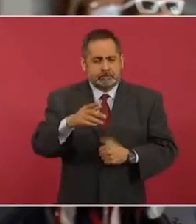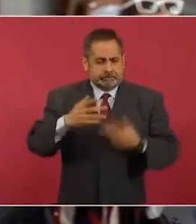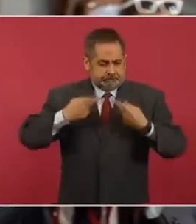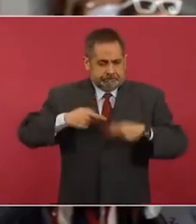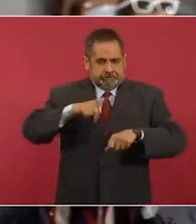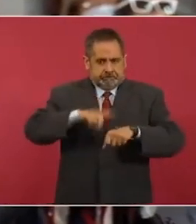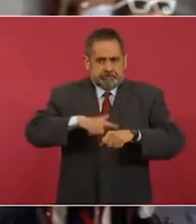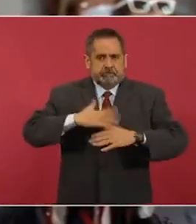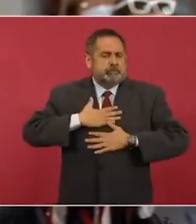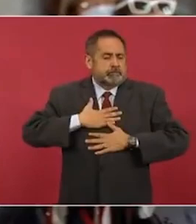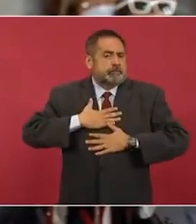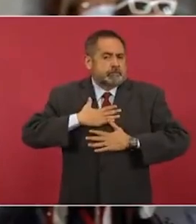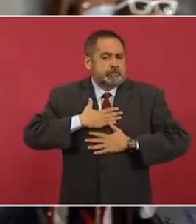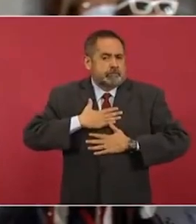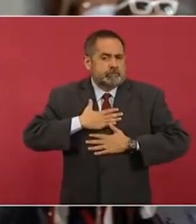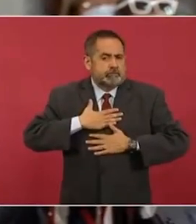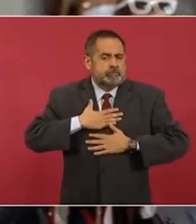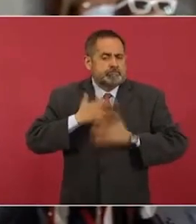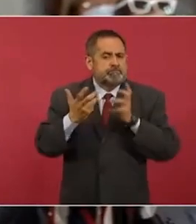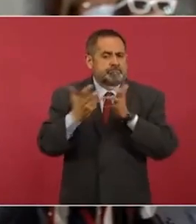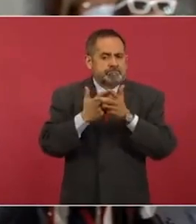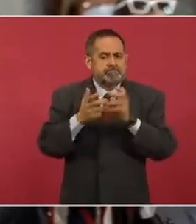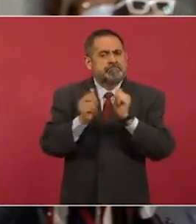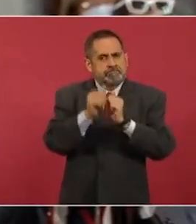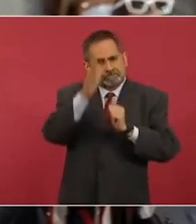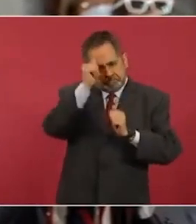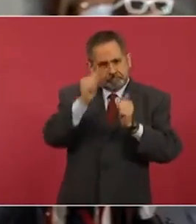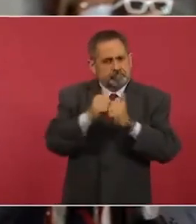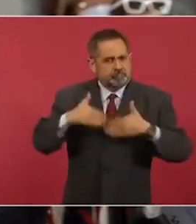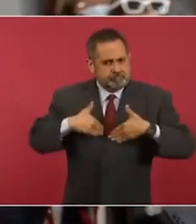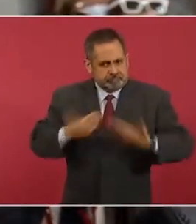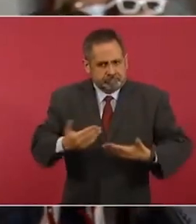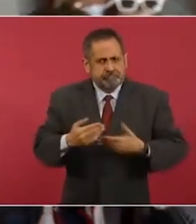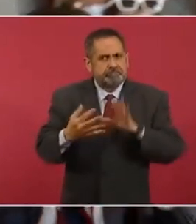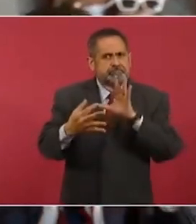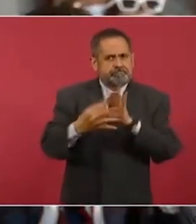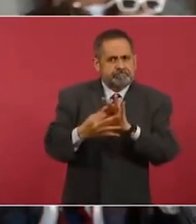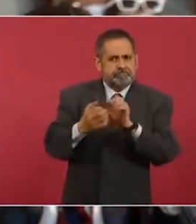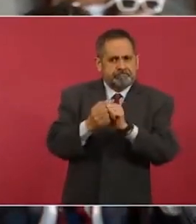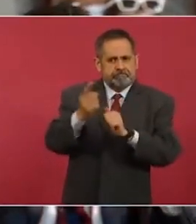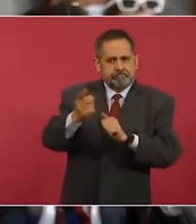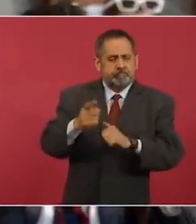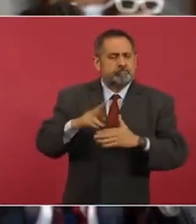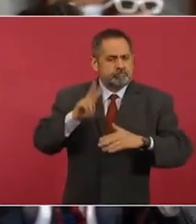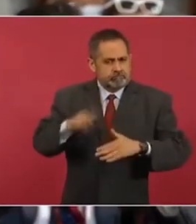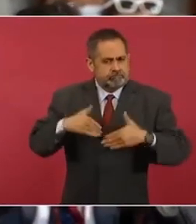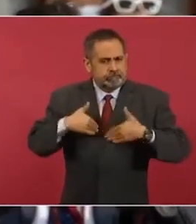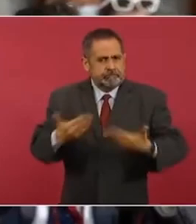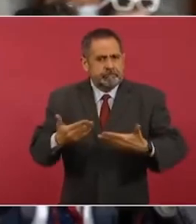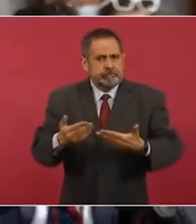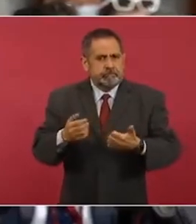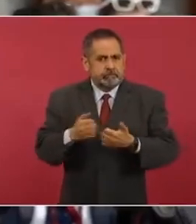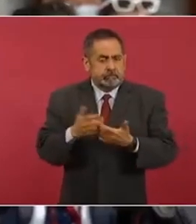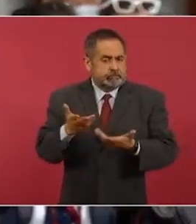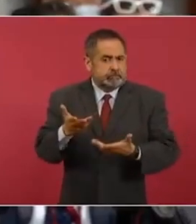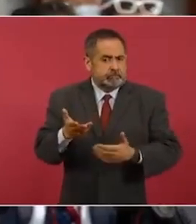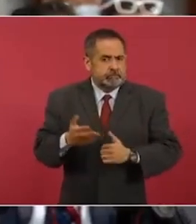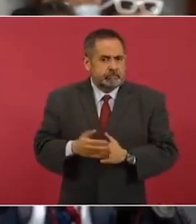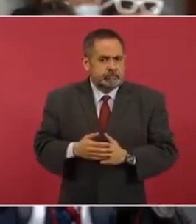personal yo tengo mucha empatía con usted, se lo digo con franqueza. Y desde la franqueza y desde la